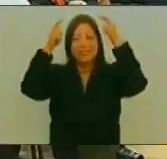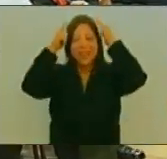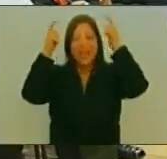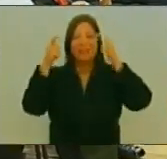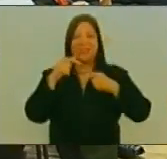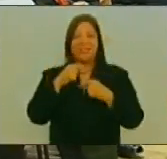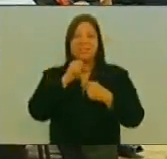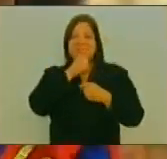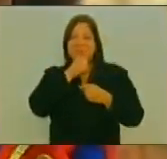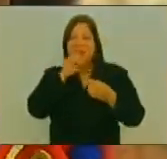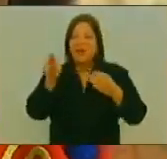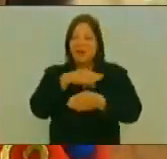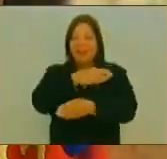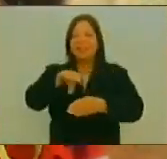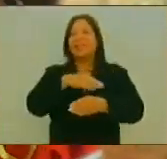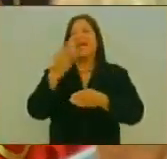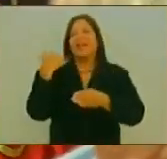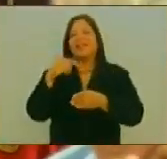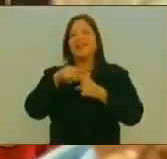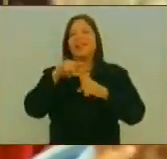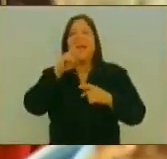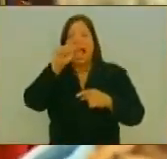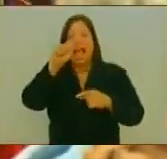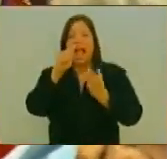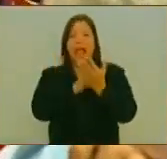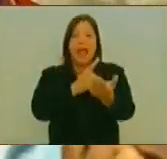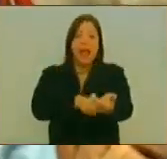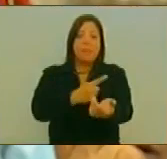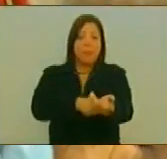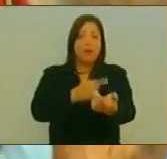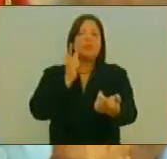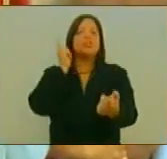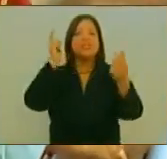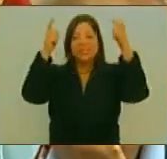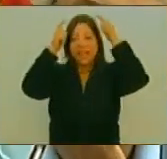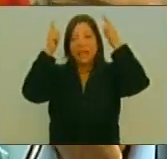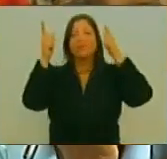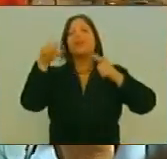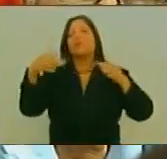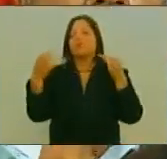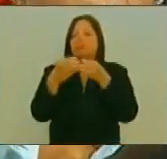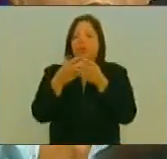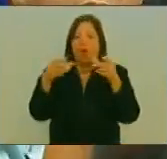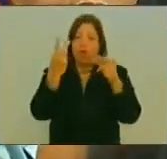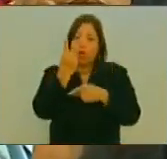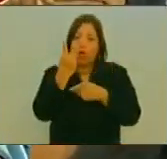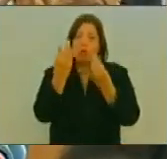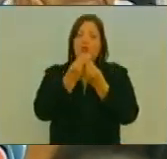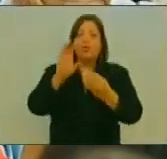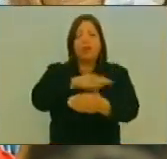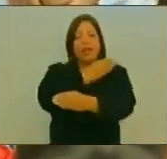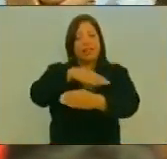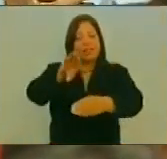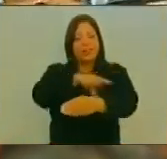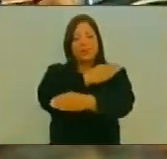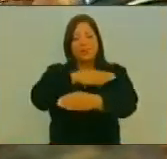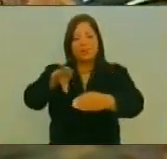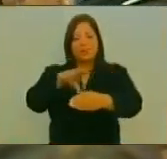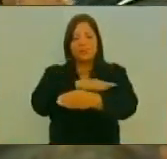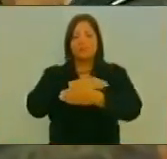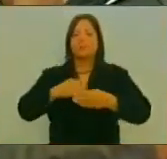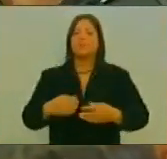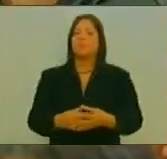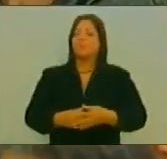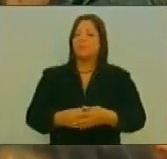Del También Constituyente Adán Chávez Así Como De Diversas Expresiones Culturales De Nuestra